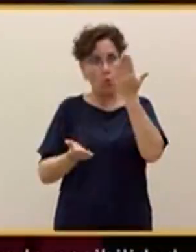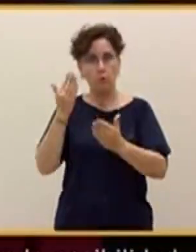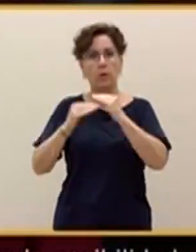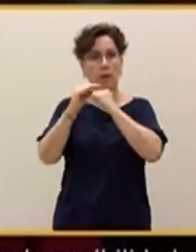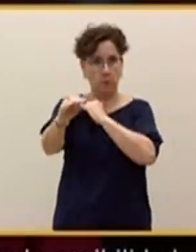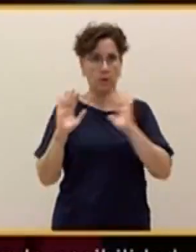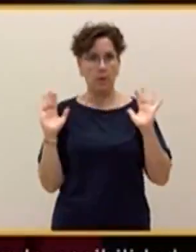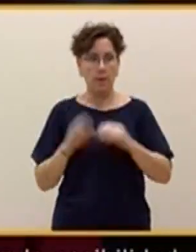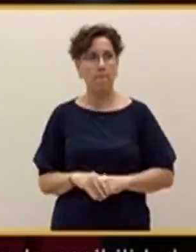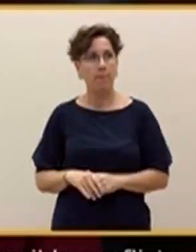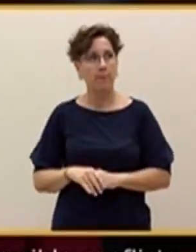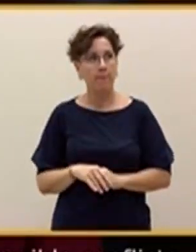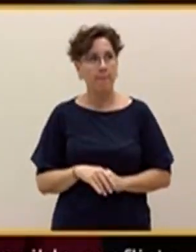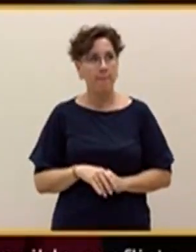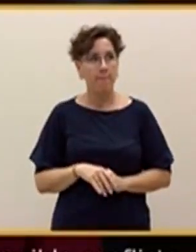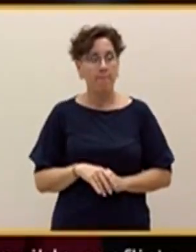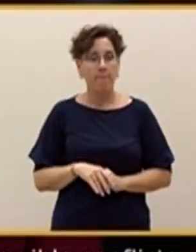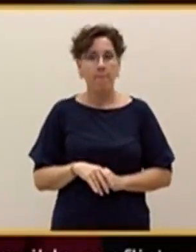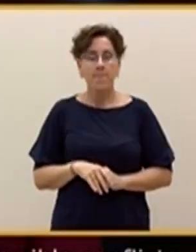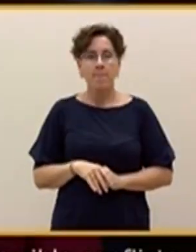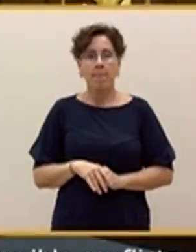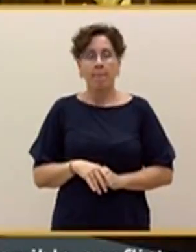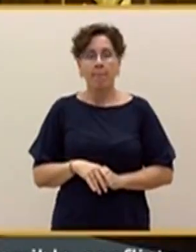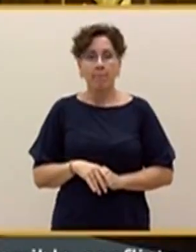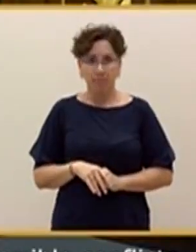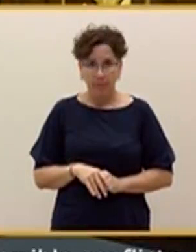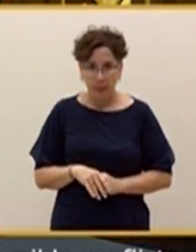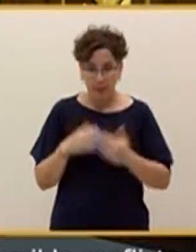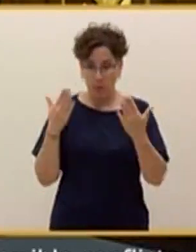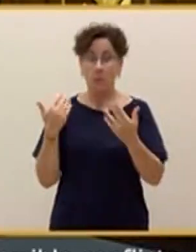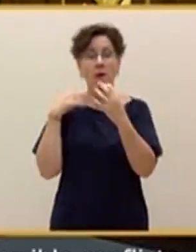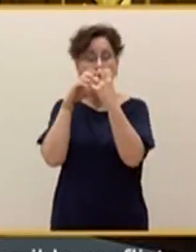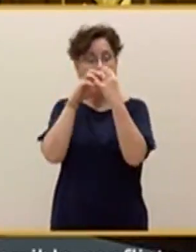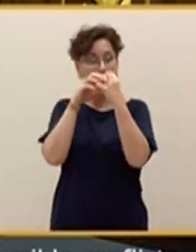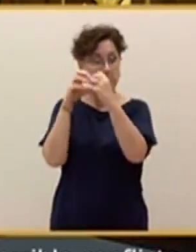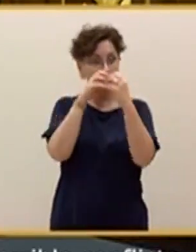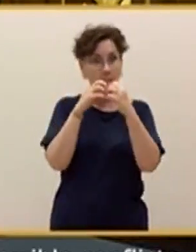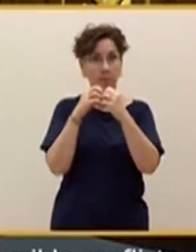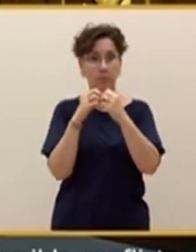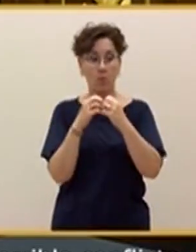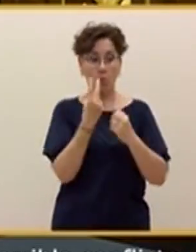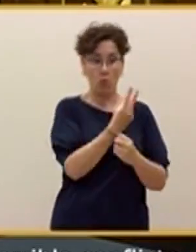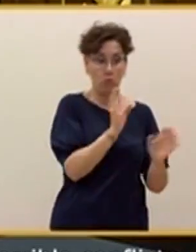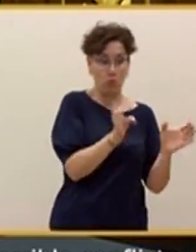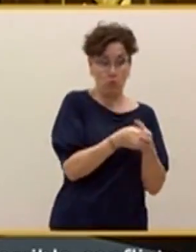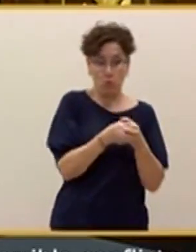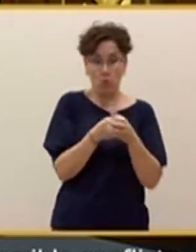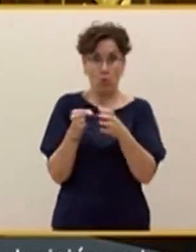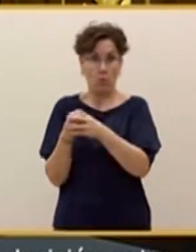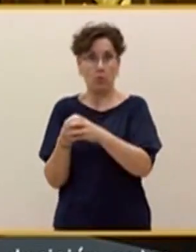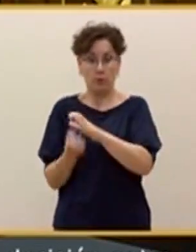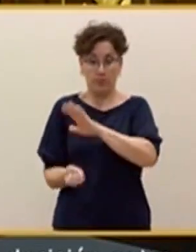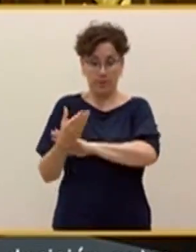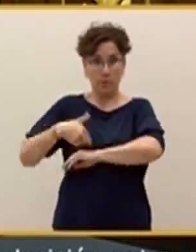Por eso, señorías, quiero comunicarles que, tras haber consensuado la decisión entre los dos partidos que formamos el Gobierno de